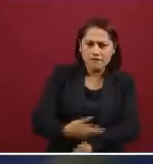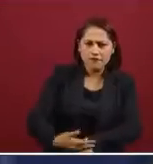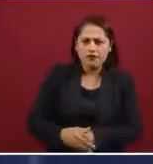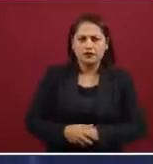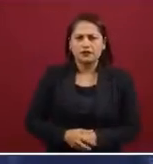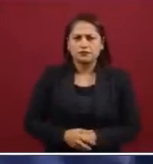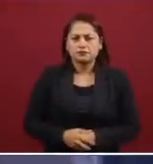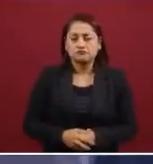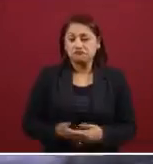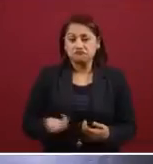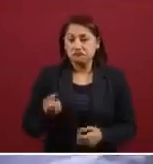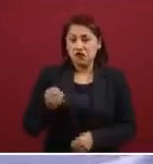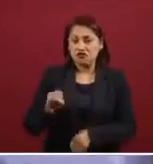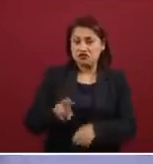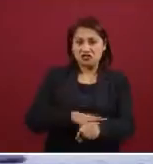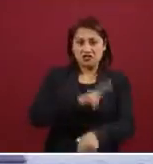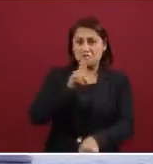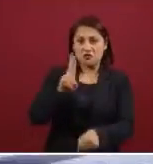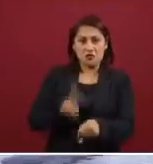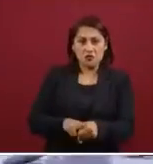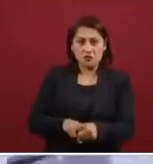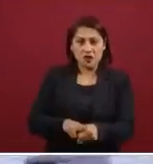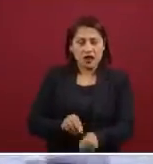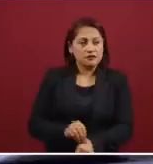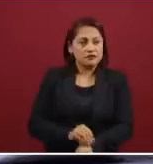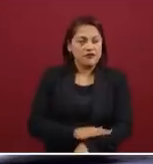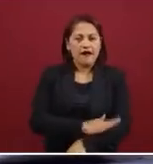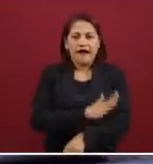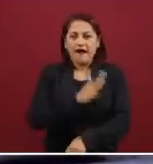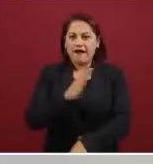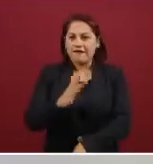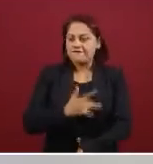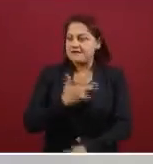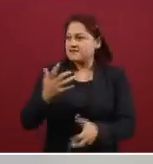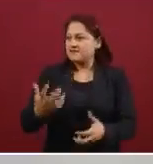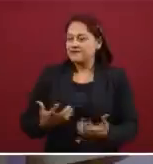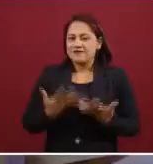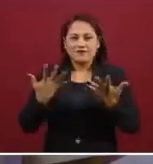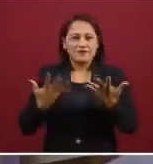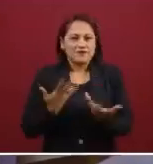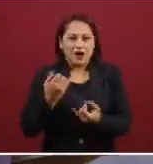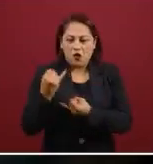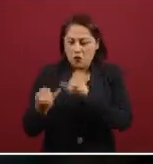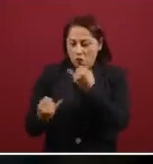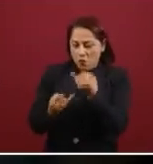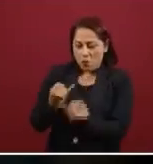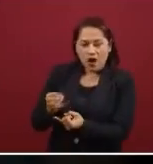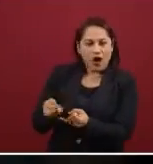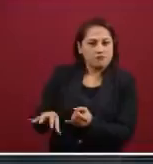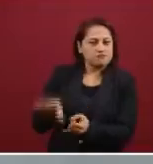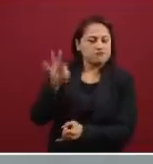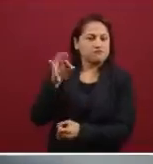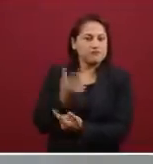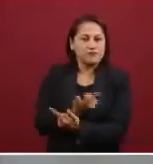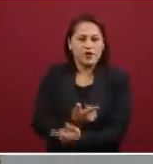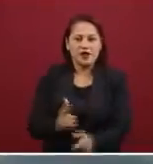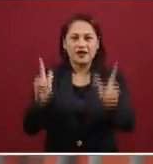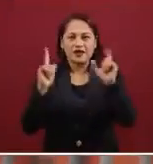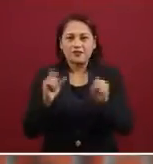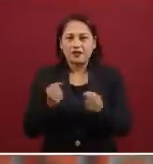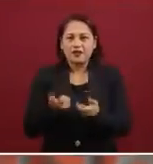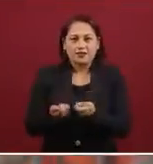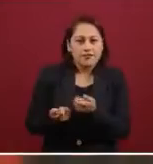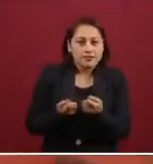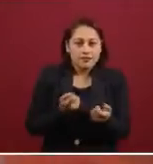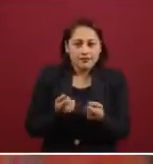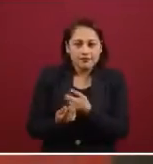sentirte feliz y lleno de energía, jugar con quien prefieras y a lo que a ti te gusta, disfrutar de videojuegos,